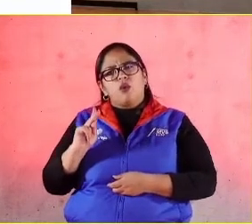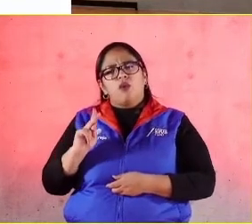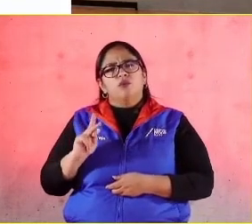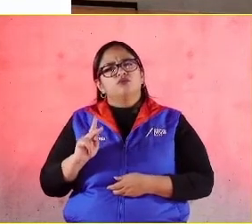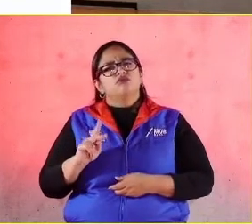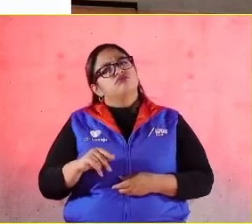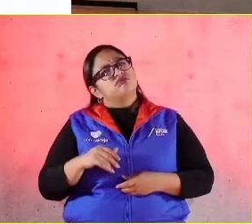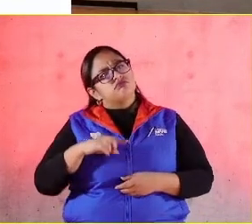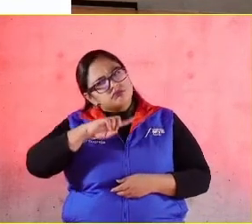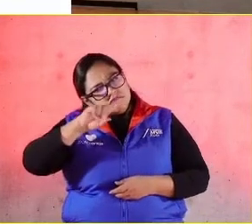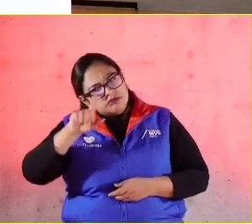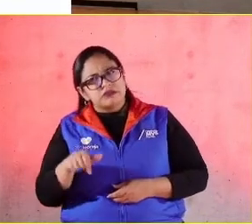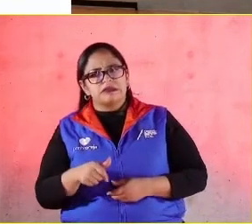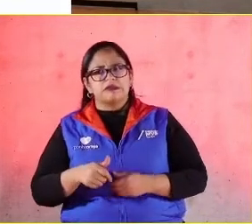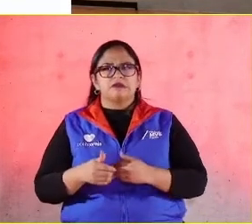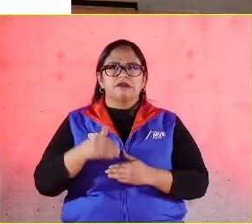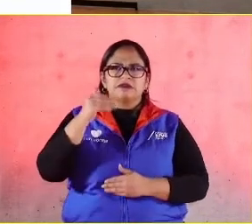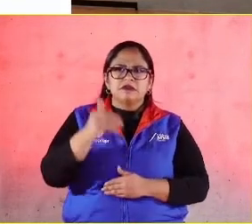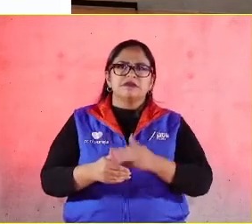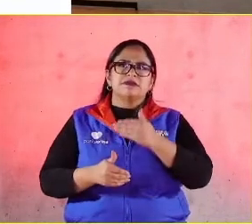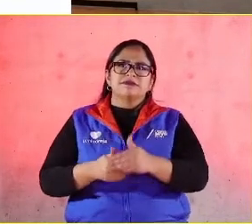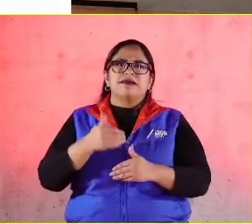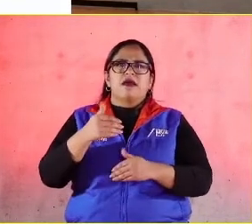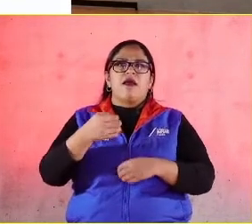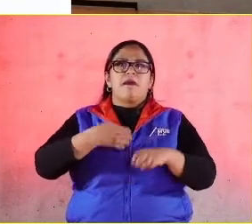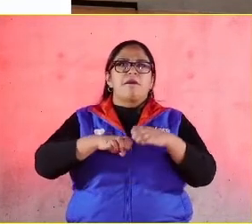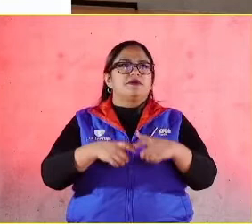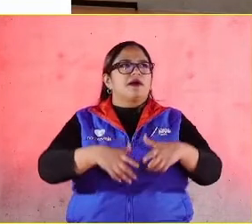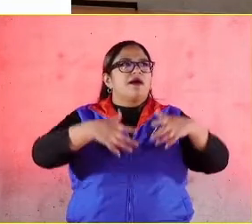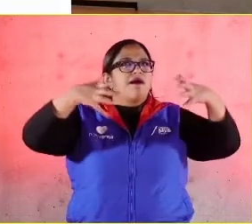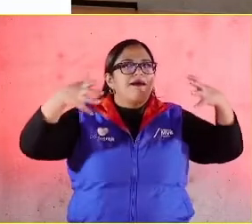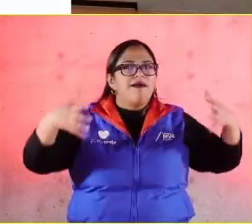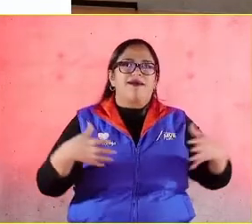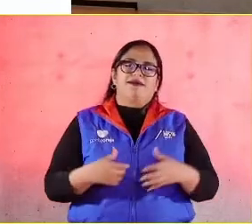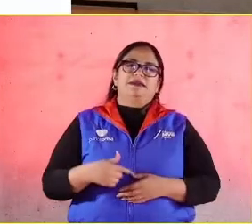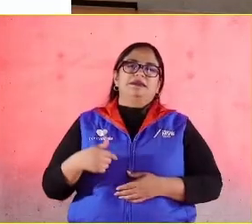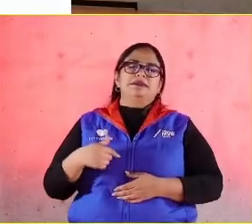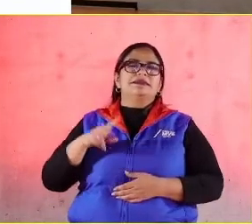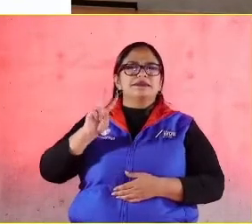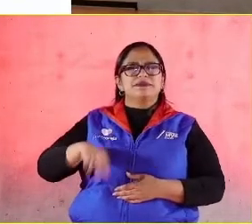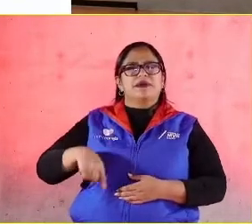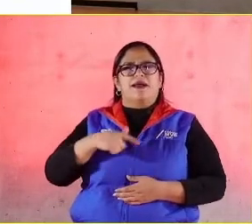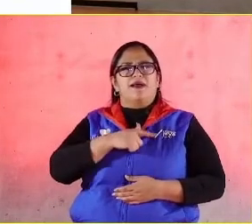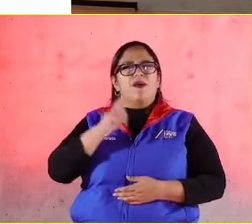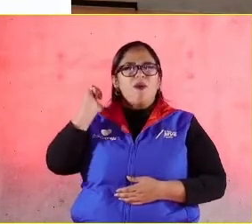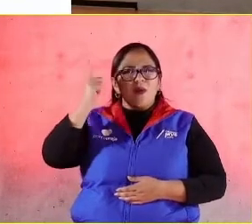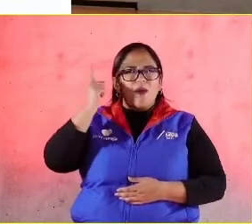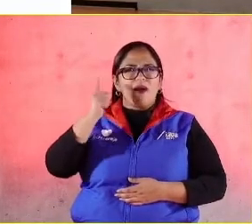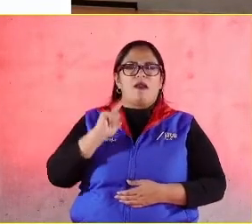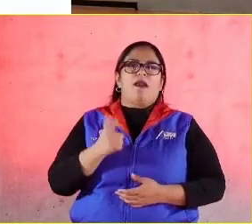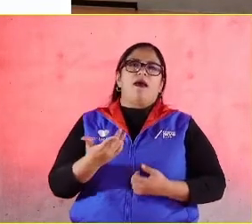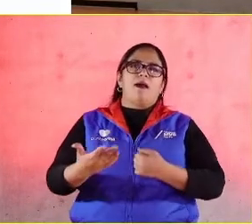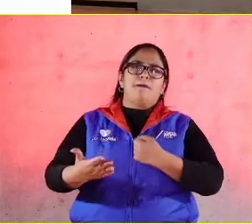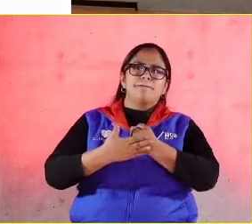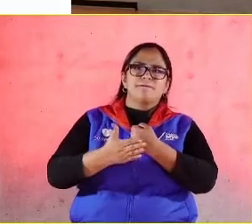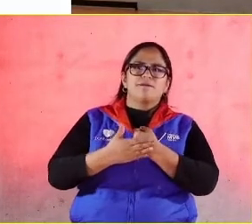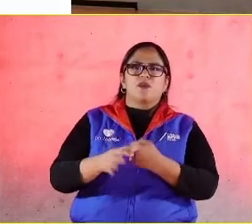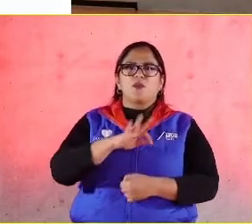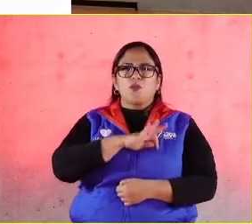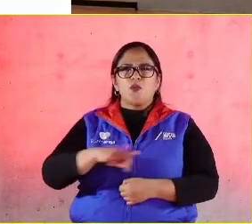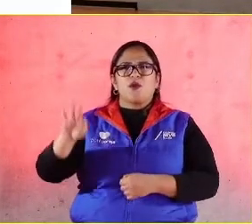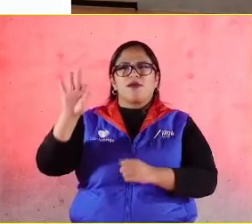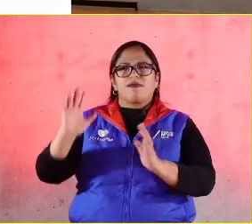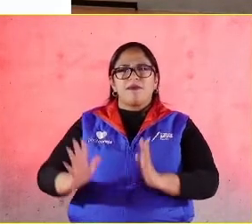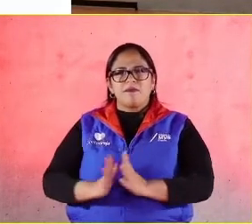queremos que pasen a ser del grupo de las grandes empresas. Es lo que más nos gustaría, que pudieran participar también en